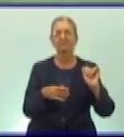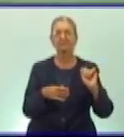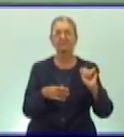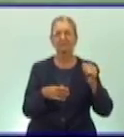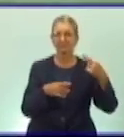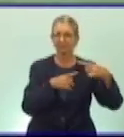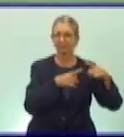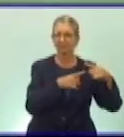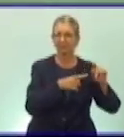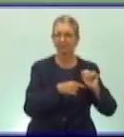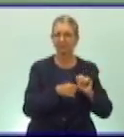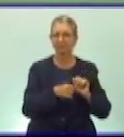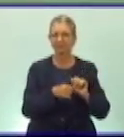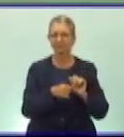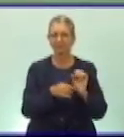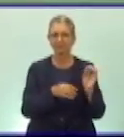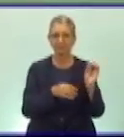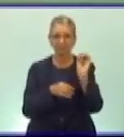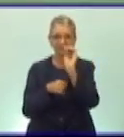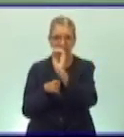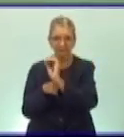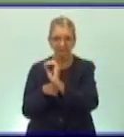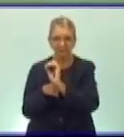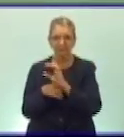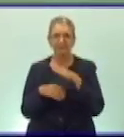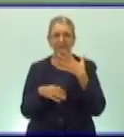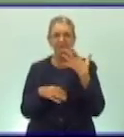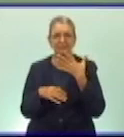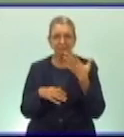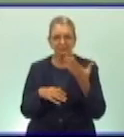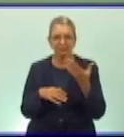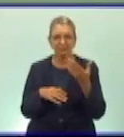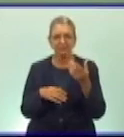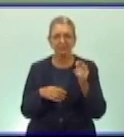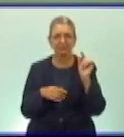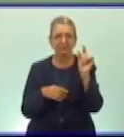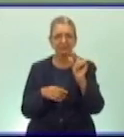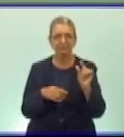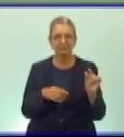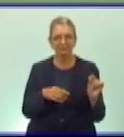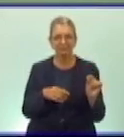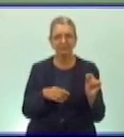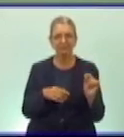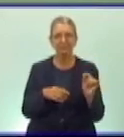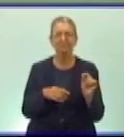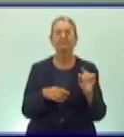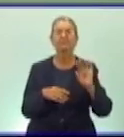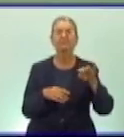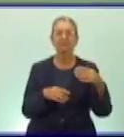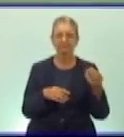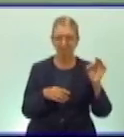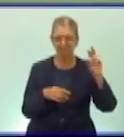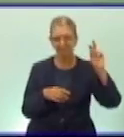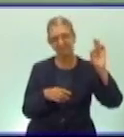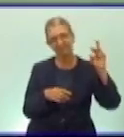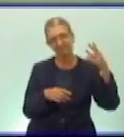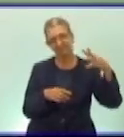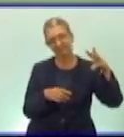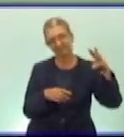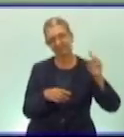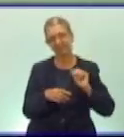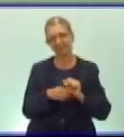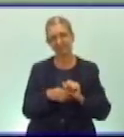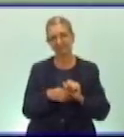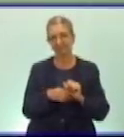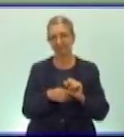y en el oeste se sitúa la península de Yucatán ubicada en México Cuba